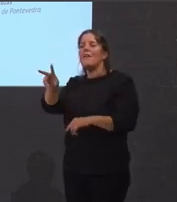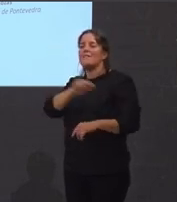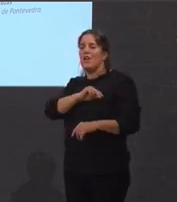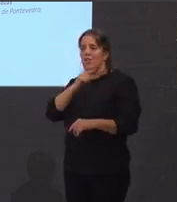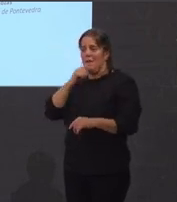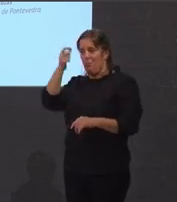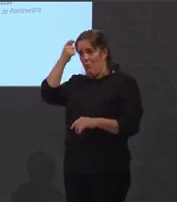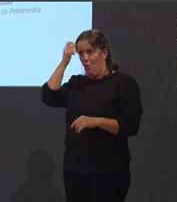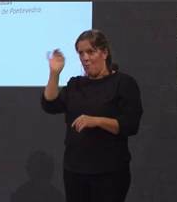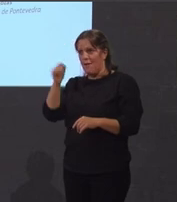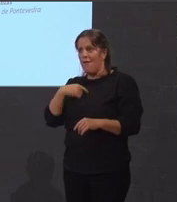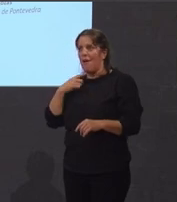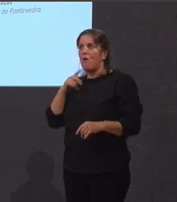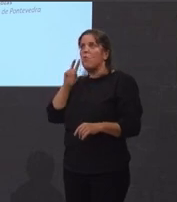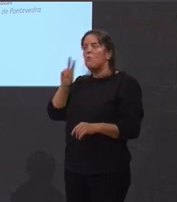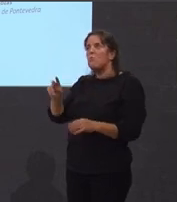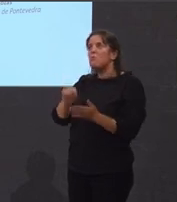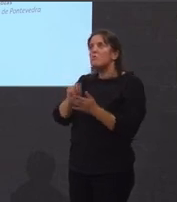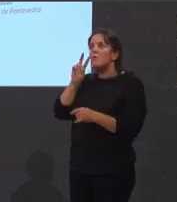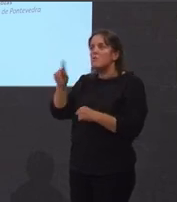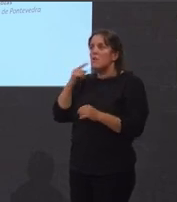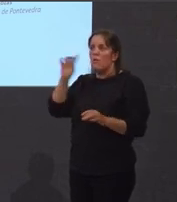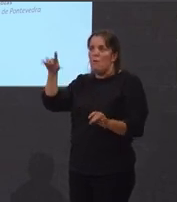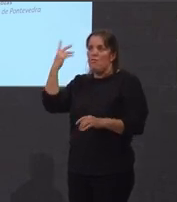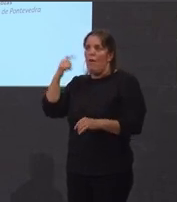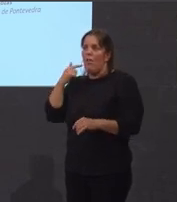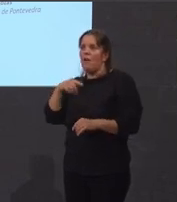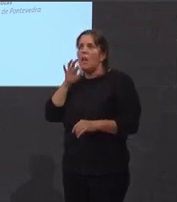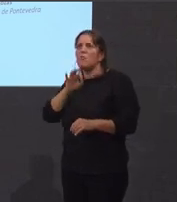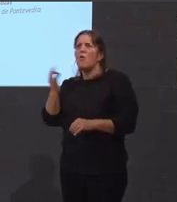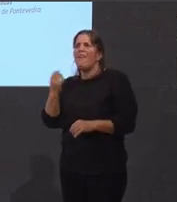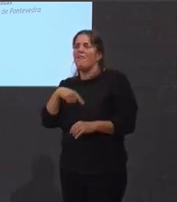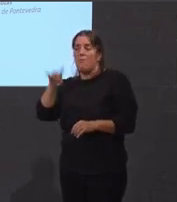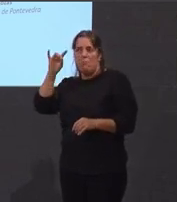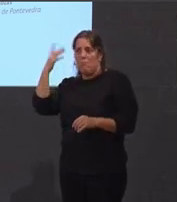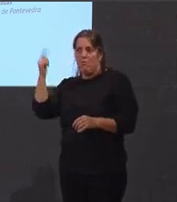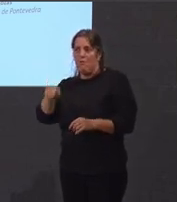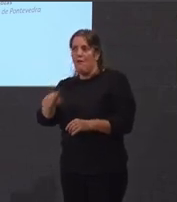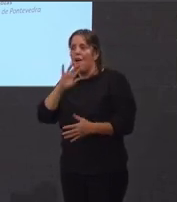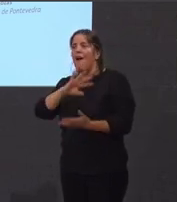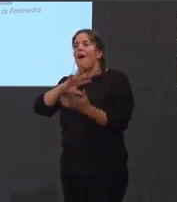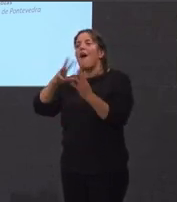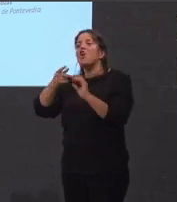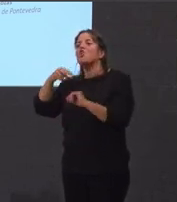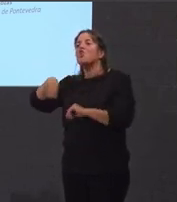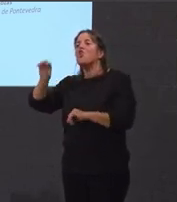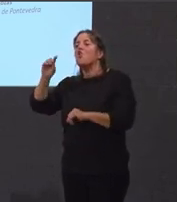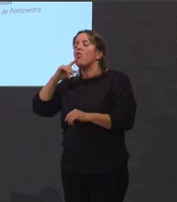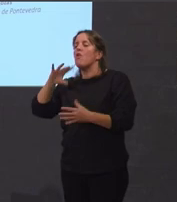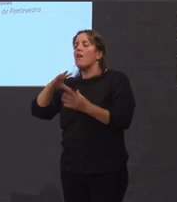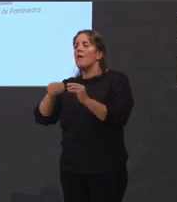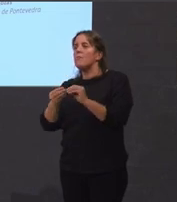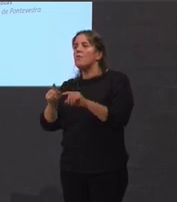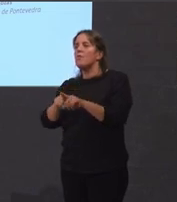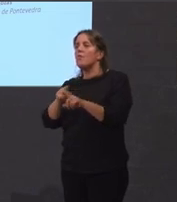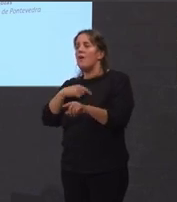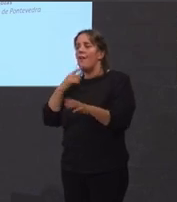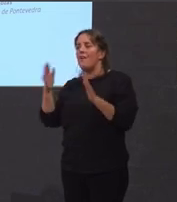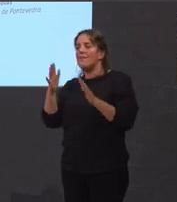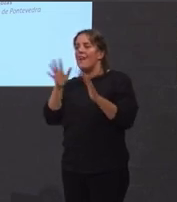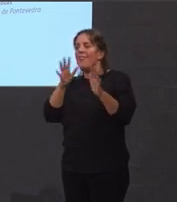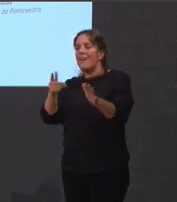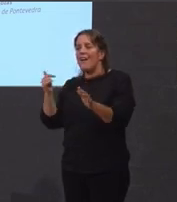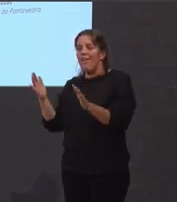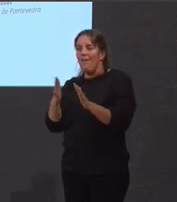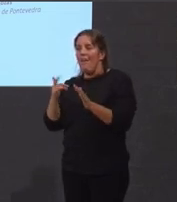xerándose unha mirada inventada do que podía ser o galeguismo. O nodo xa adaptara nesta década de maneira contundente o